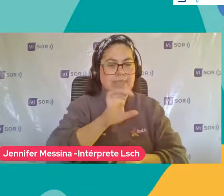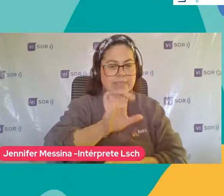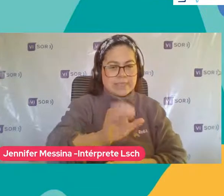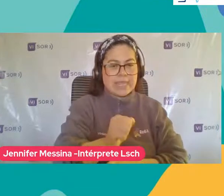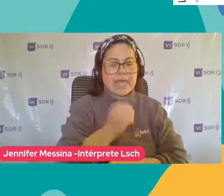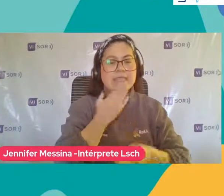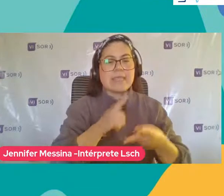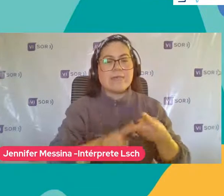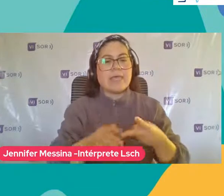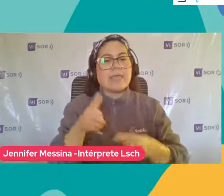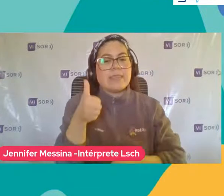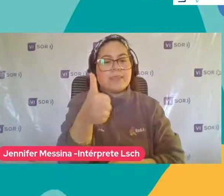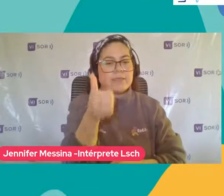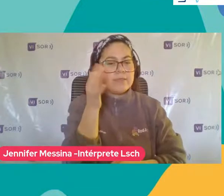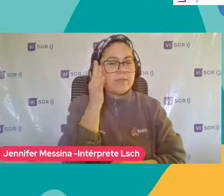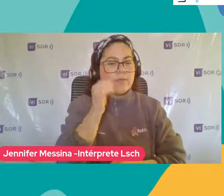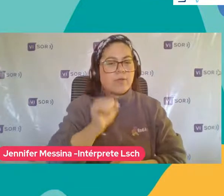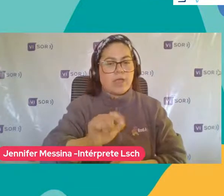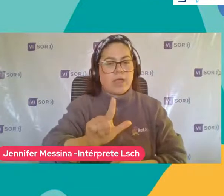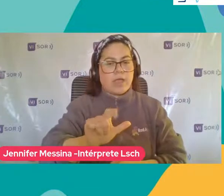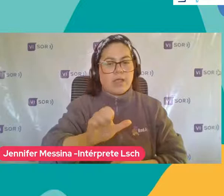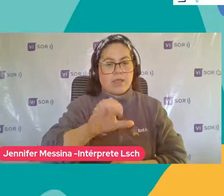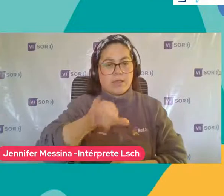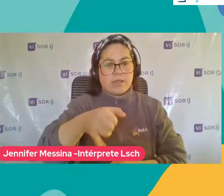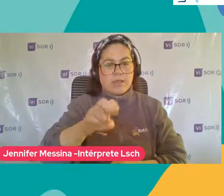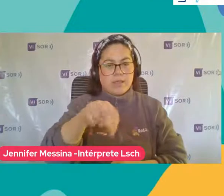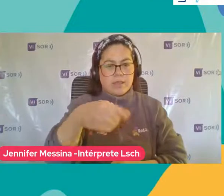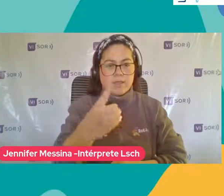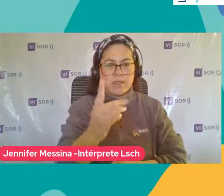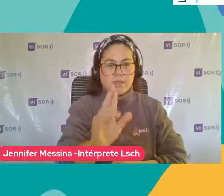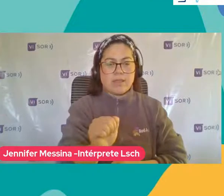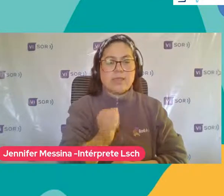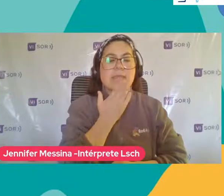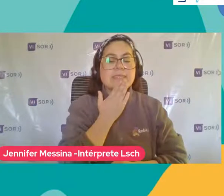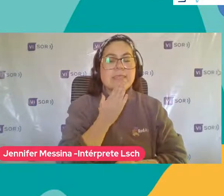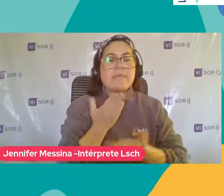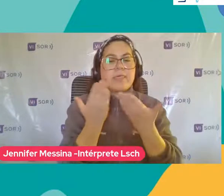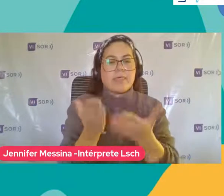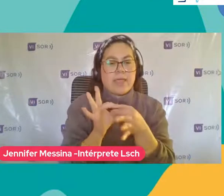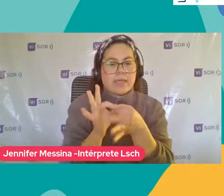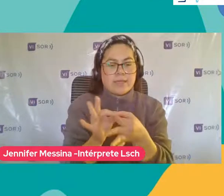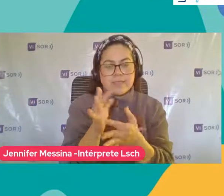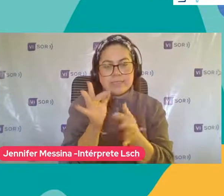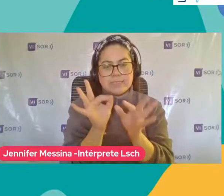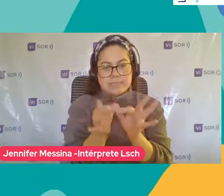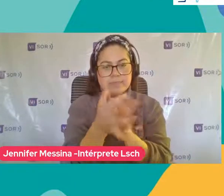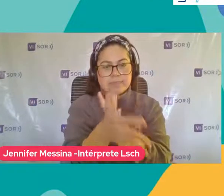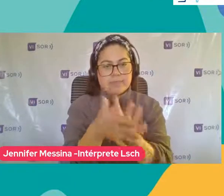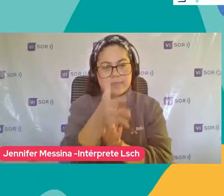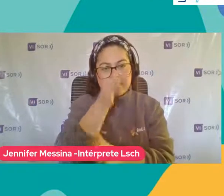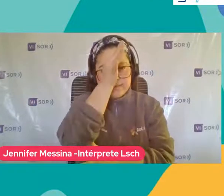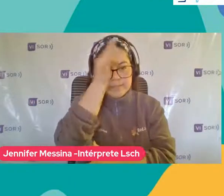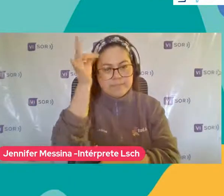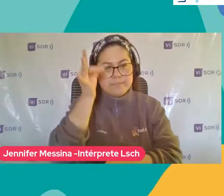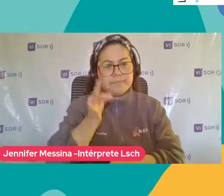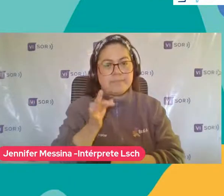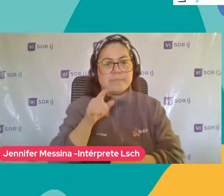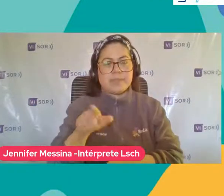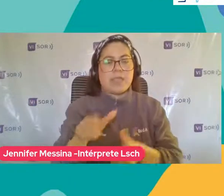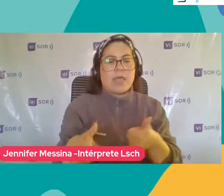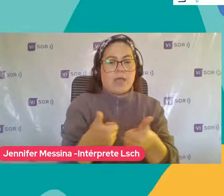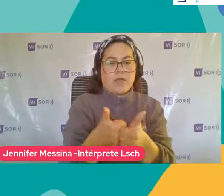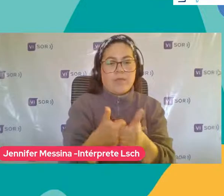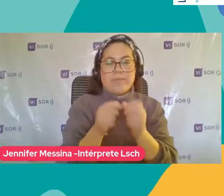regional Alejandra Navarrete Villa Y por supuesto Agradecer a Jennifer Messina Quien nos ha estado Acompañando Durante toda esta